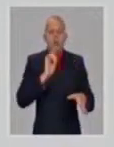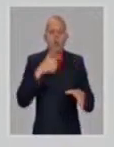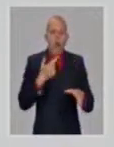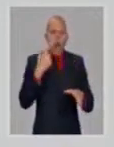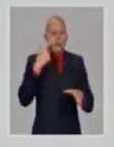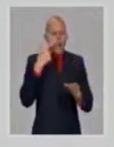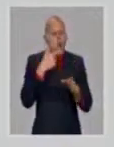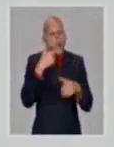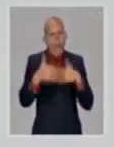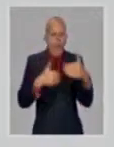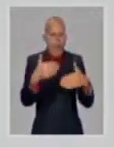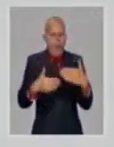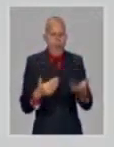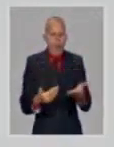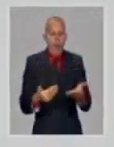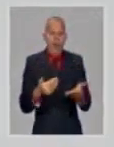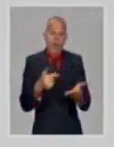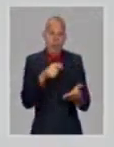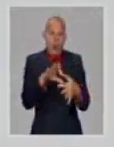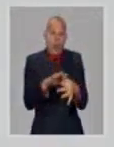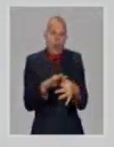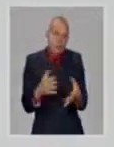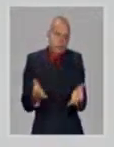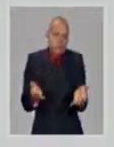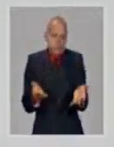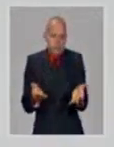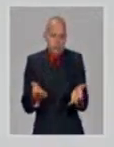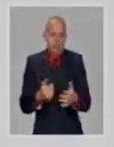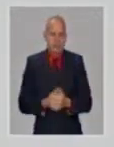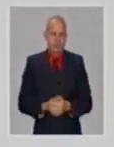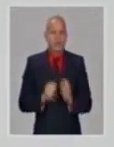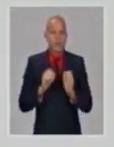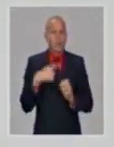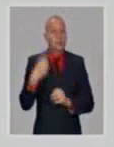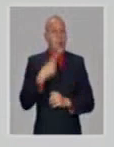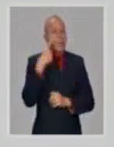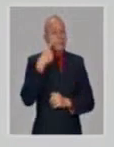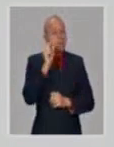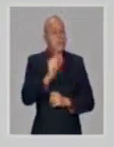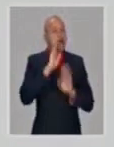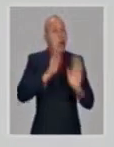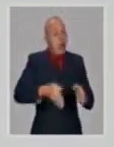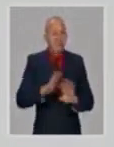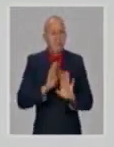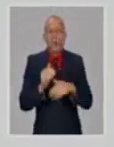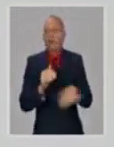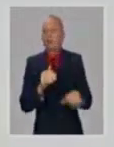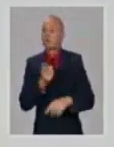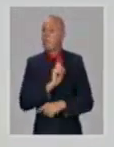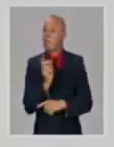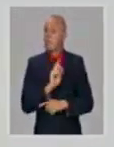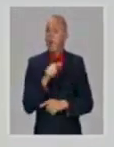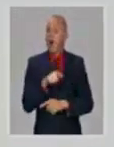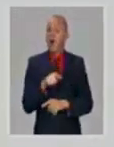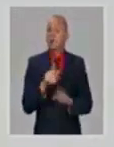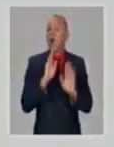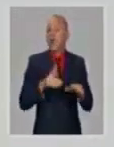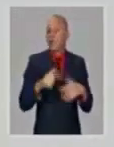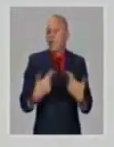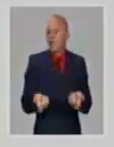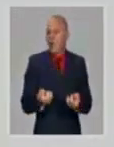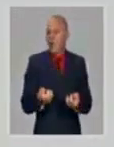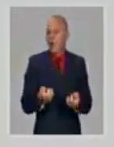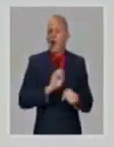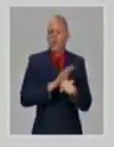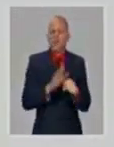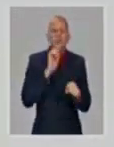expresión más grave de la enfermedad. Y hay que estudiarlos también. Y aquí, bueno, se han estudiado en este